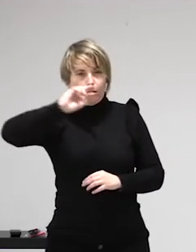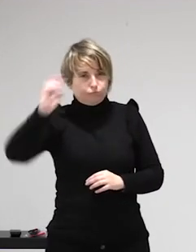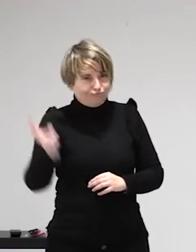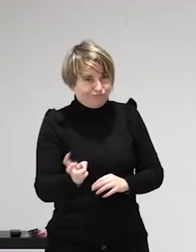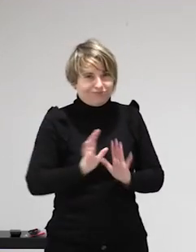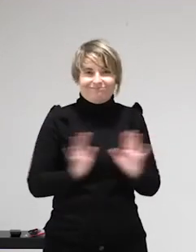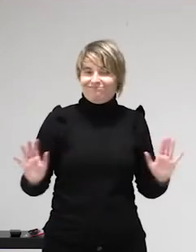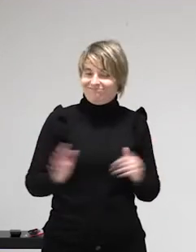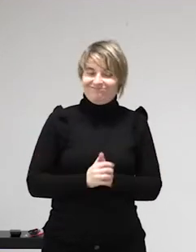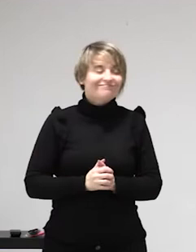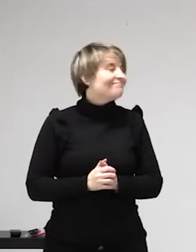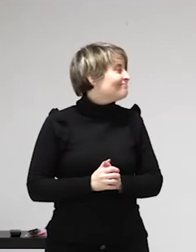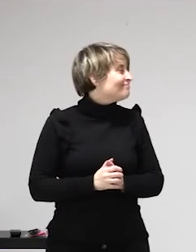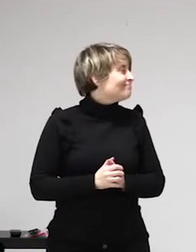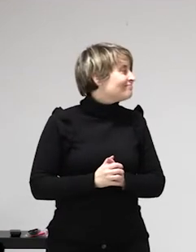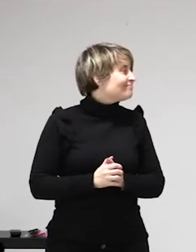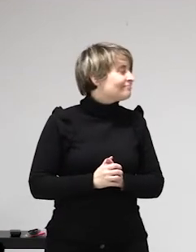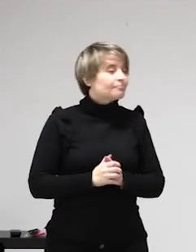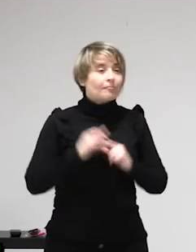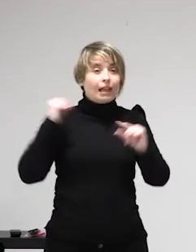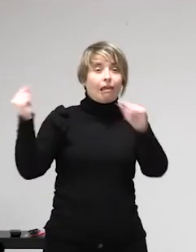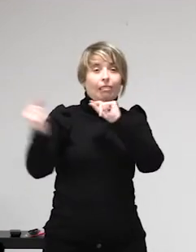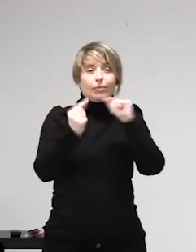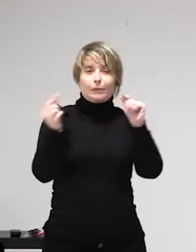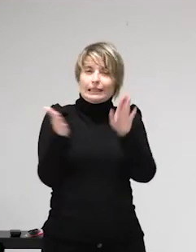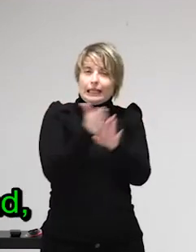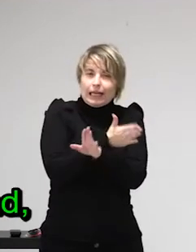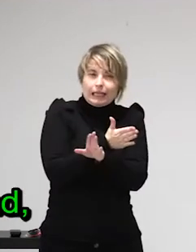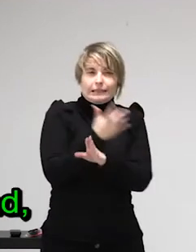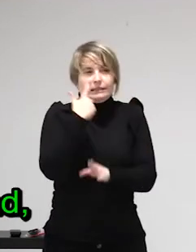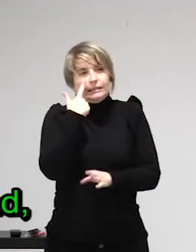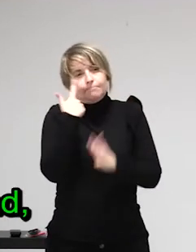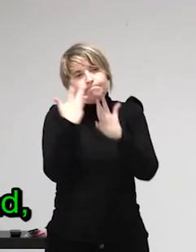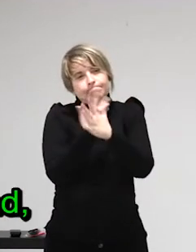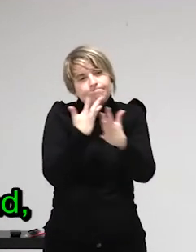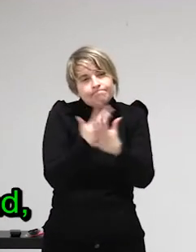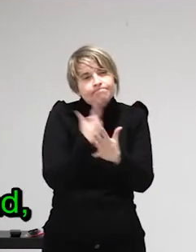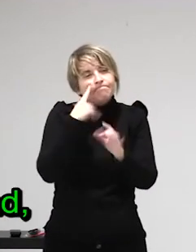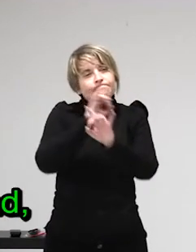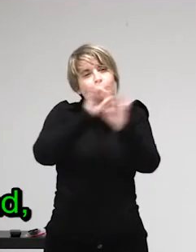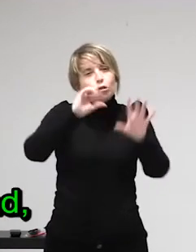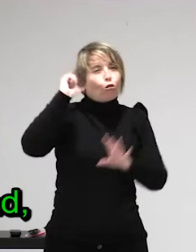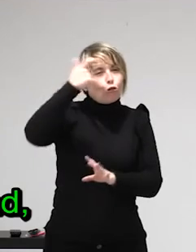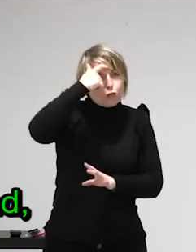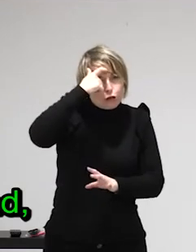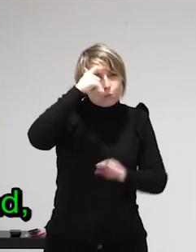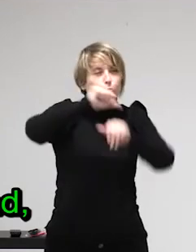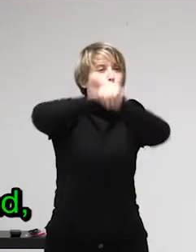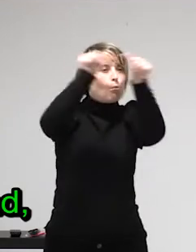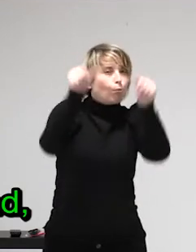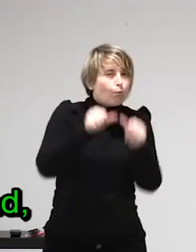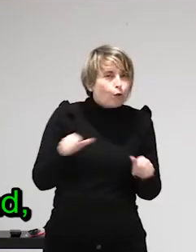través, bueno, de unos códigos morales y a partir de esos códigos morales que hemos construido, nuestra subjetividad, nuestra identidad,